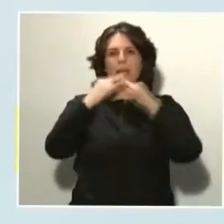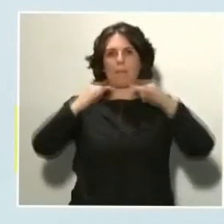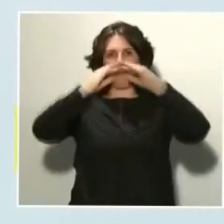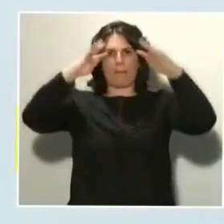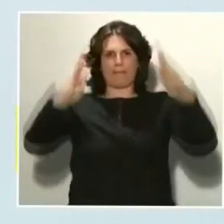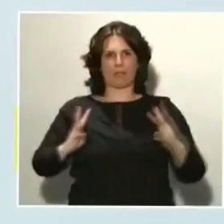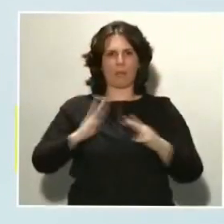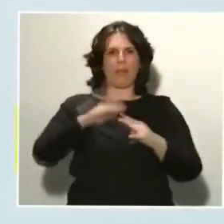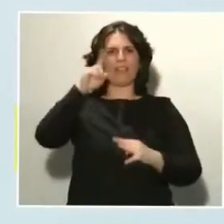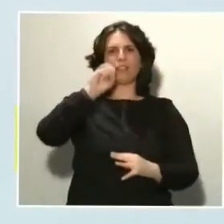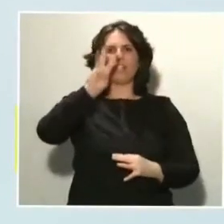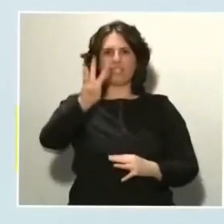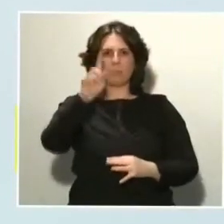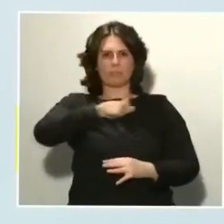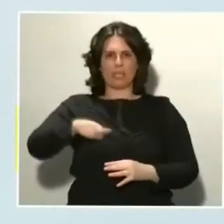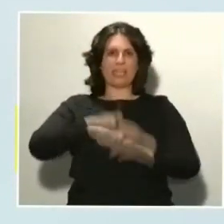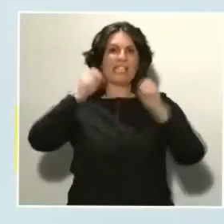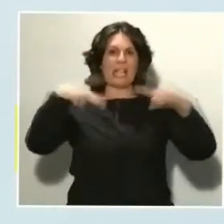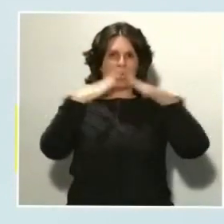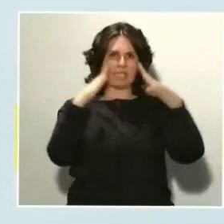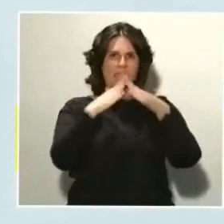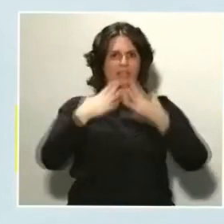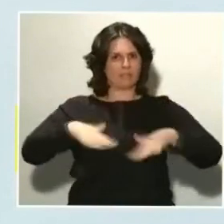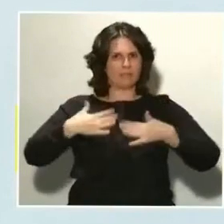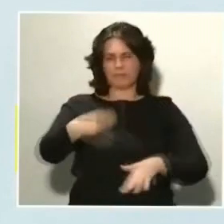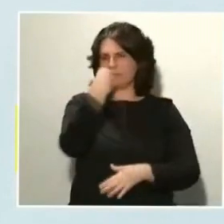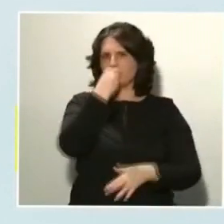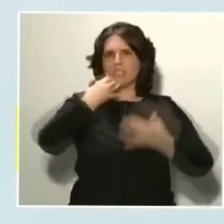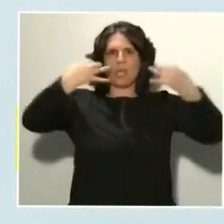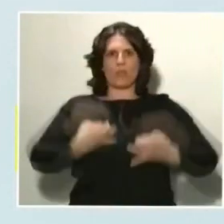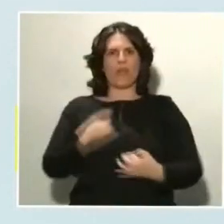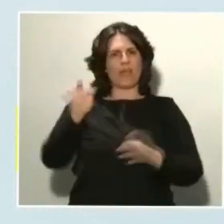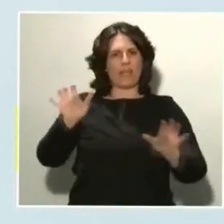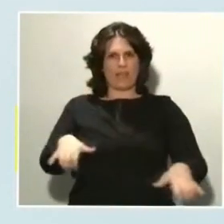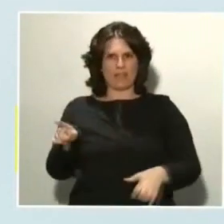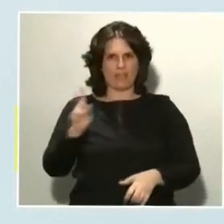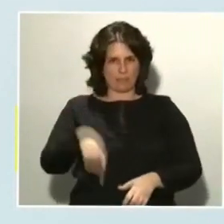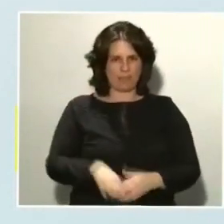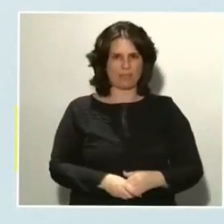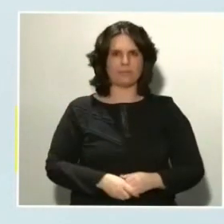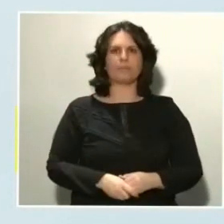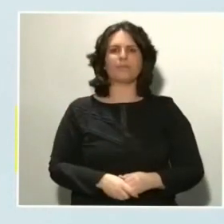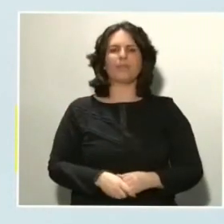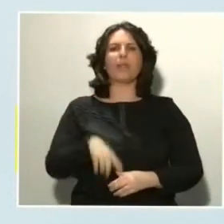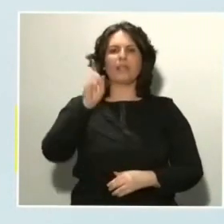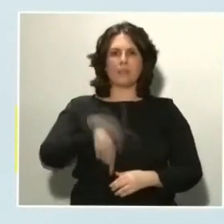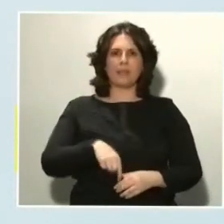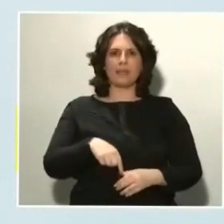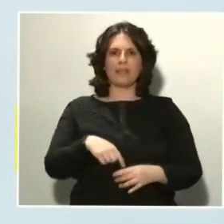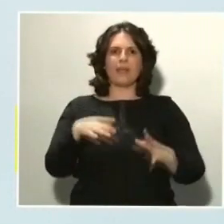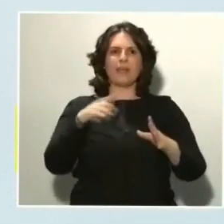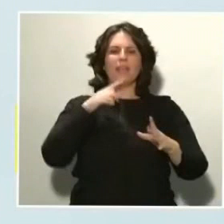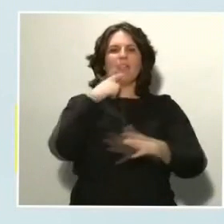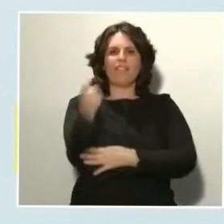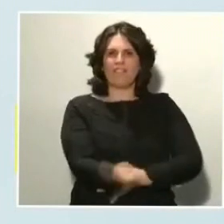techo, con mobiliario, vestuario, alimentación y seguridad en Cádiz, desinfección de los aeropuertos del